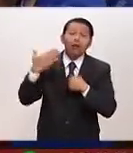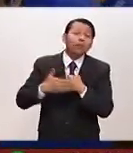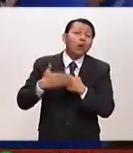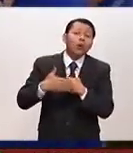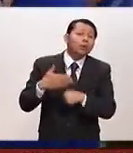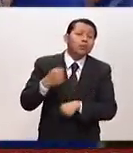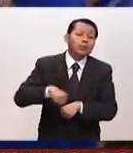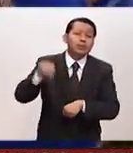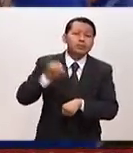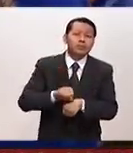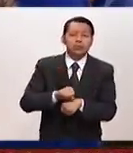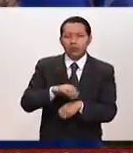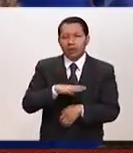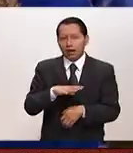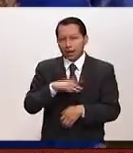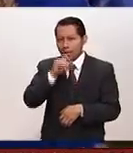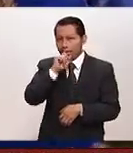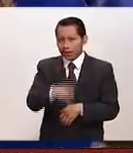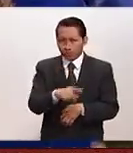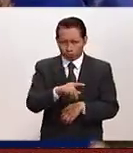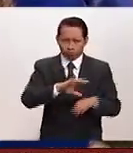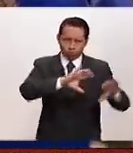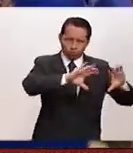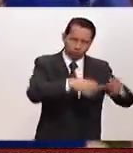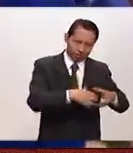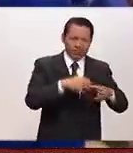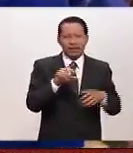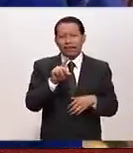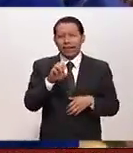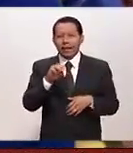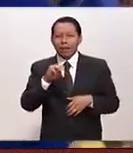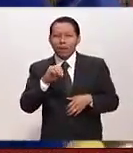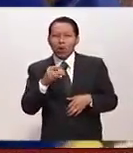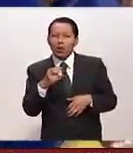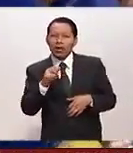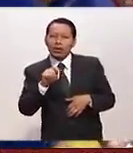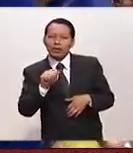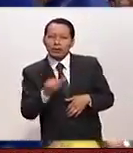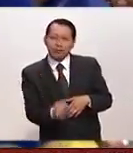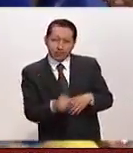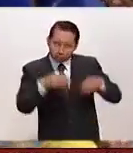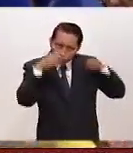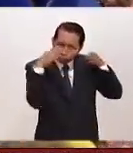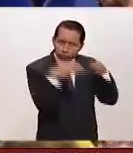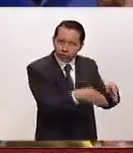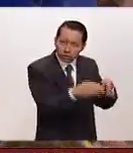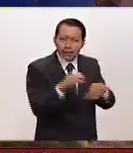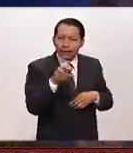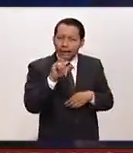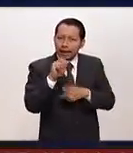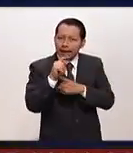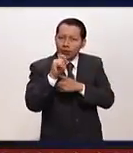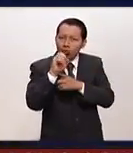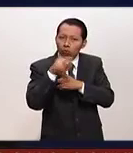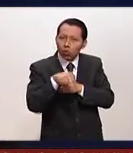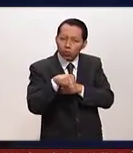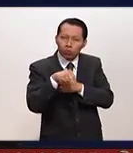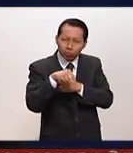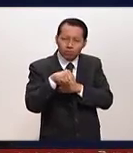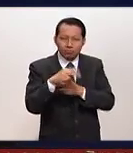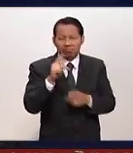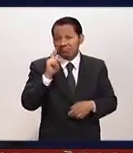la convención de los demócratas y todo se torne a la figura de la señora Clinton. ¿Qué puede pasar? Bueno, pues